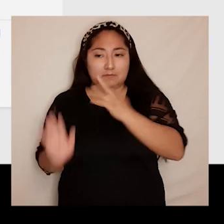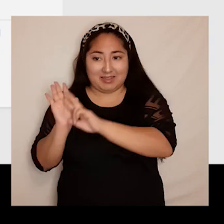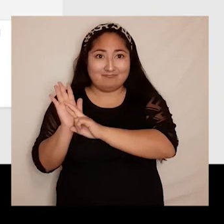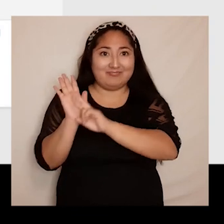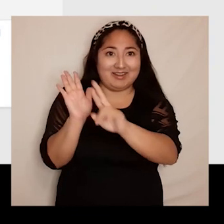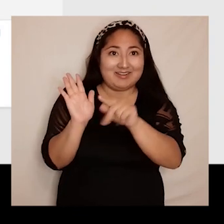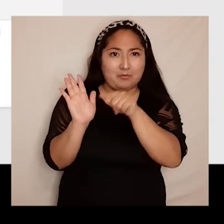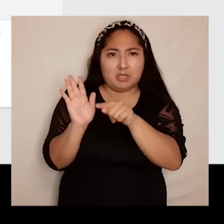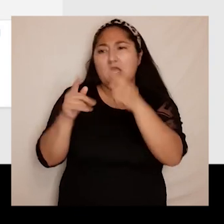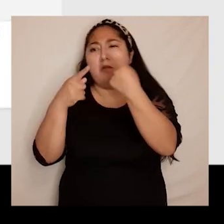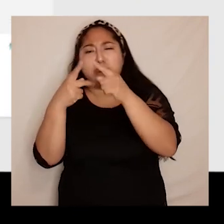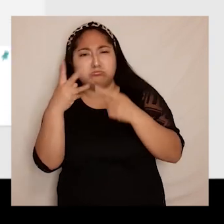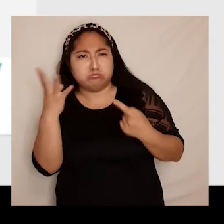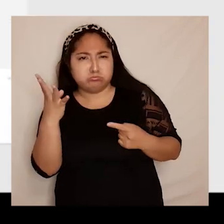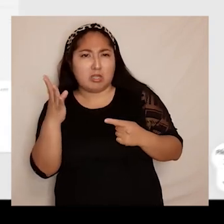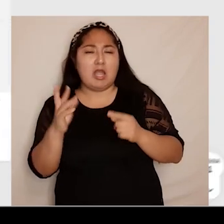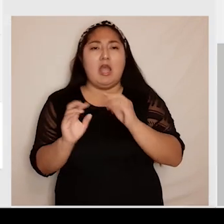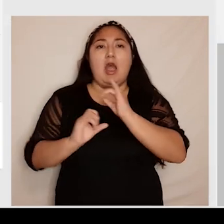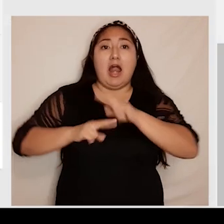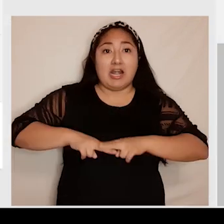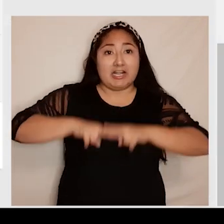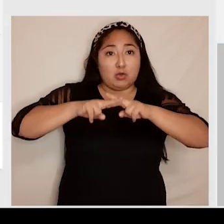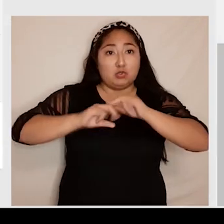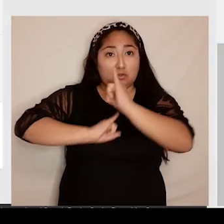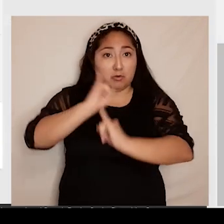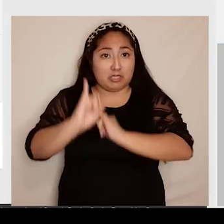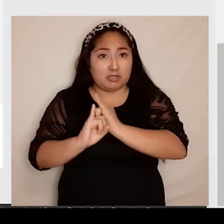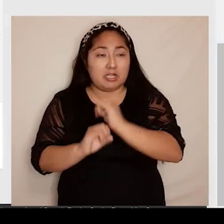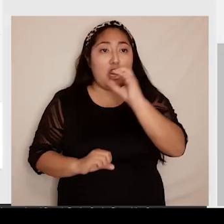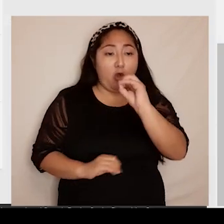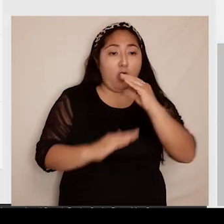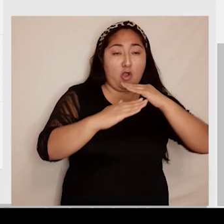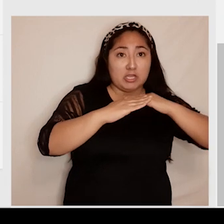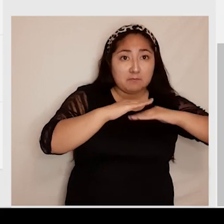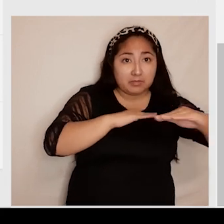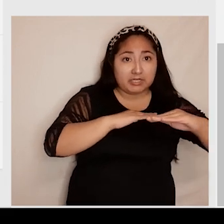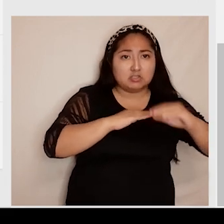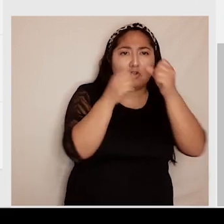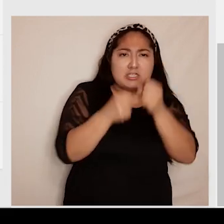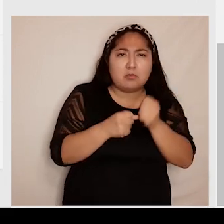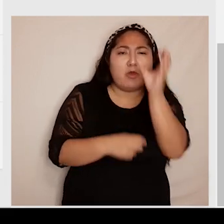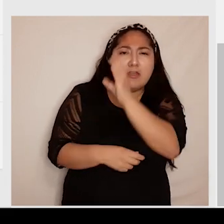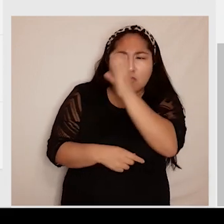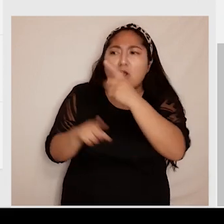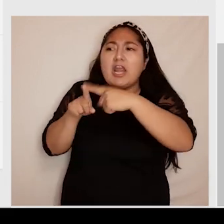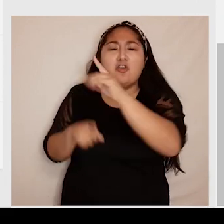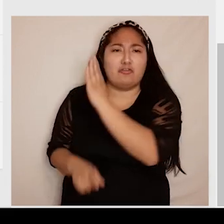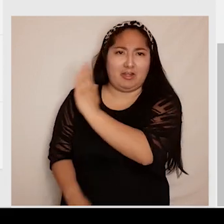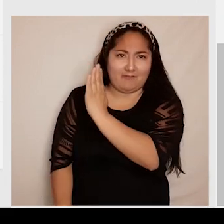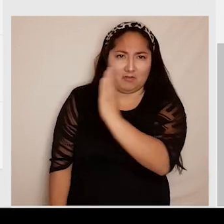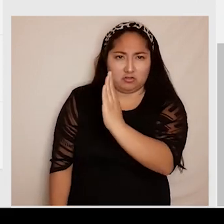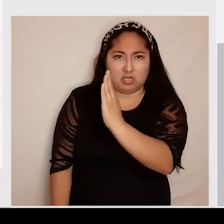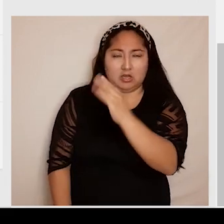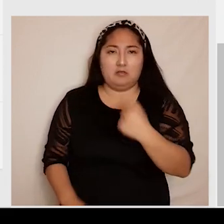recurso electrónico o es un recurso impreso disponible en alguna biblioteca. En el costado izquierdo puedes